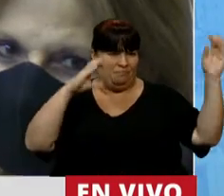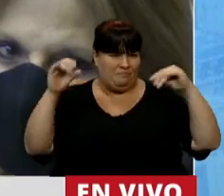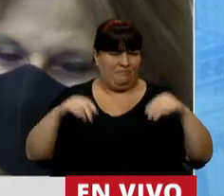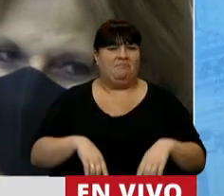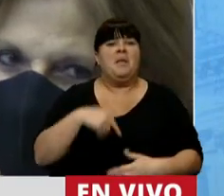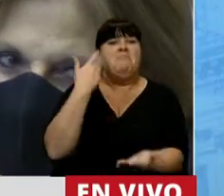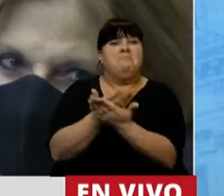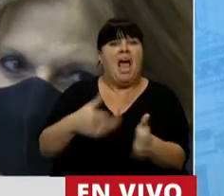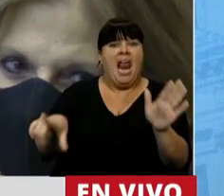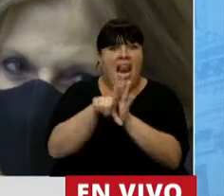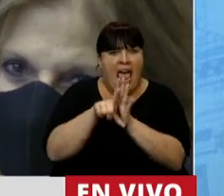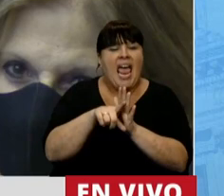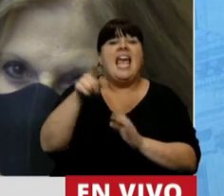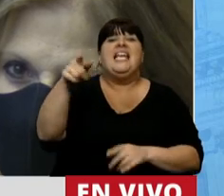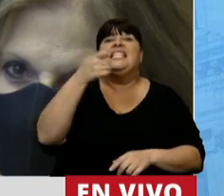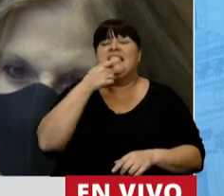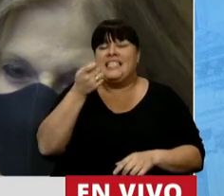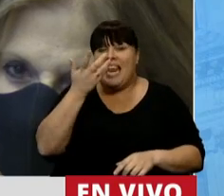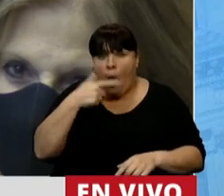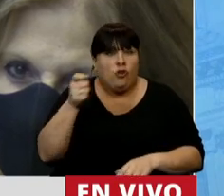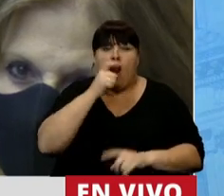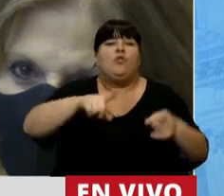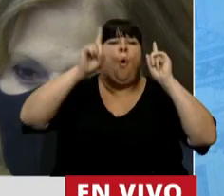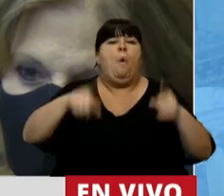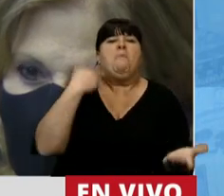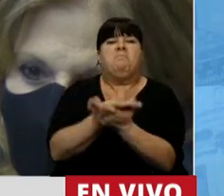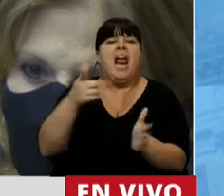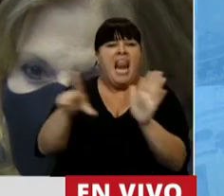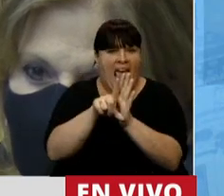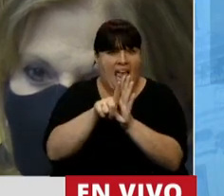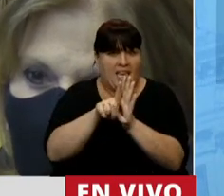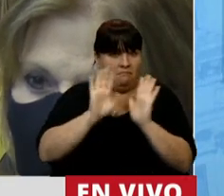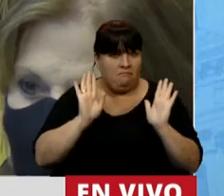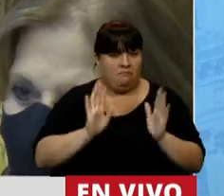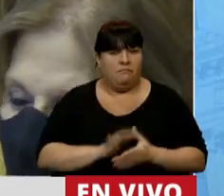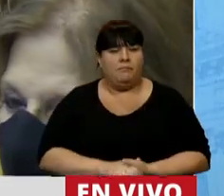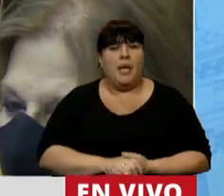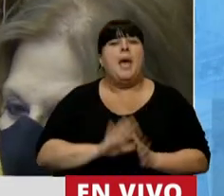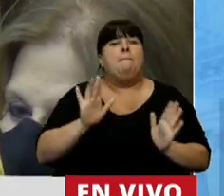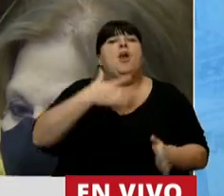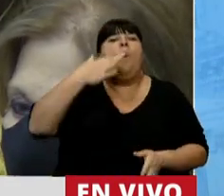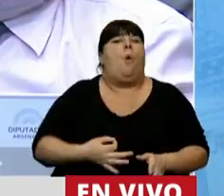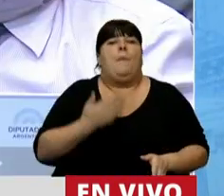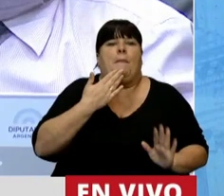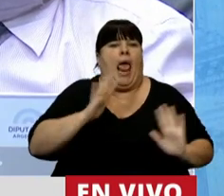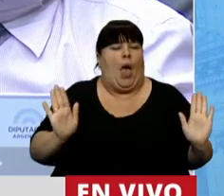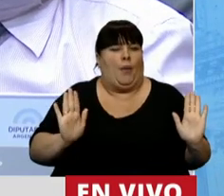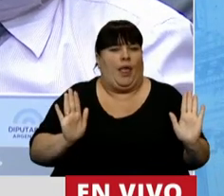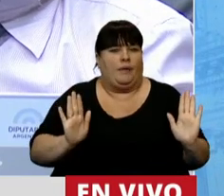Mandó la ley, le guste o no le guste a muchos de nosotros, pero cumplió su palabra.